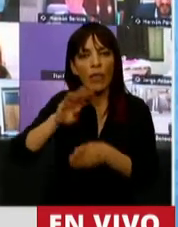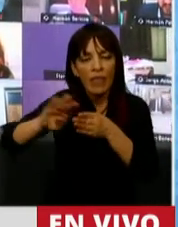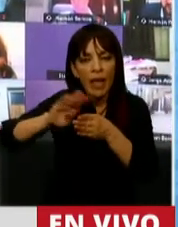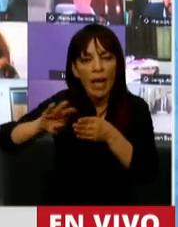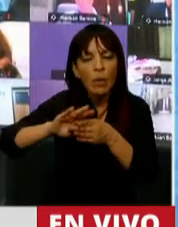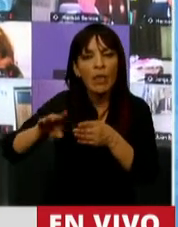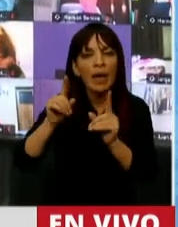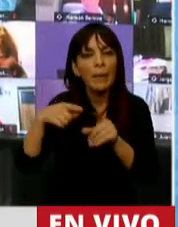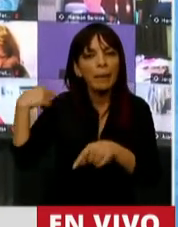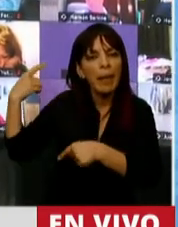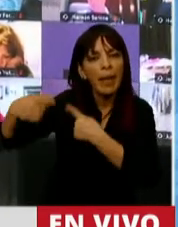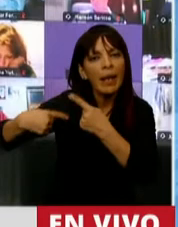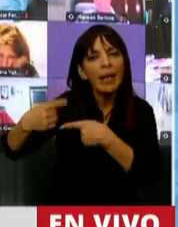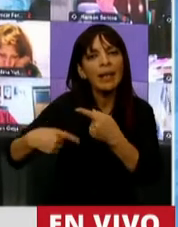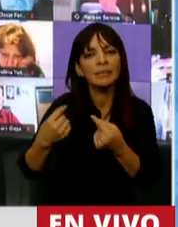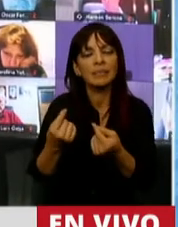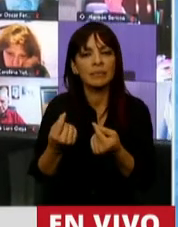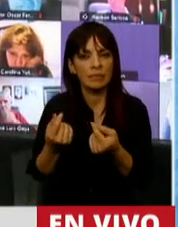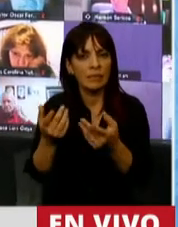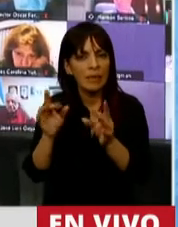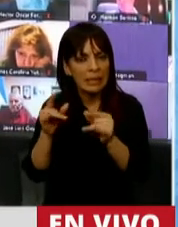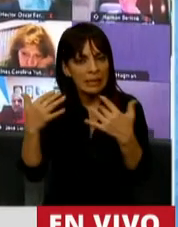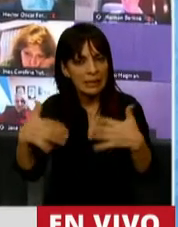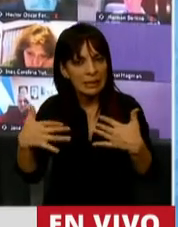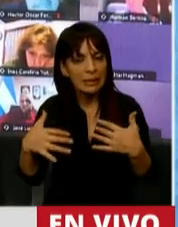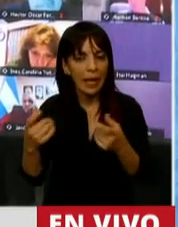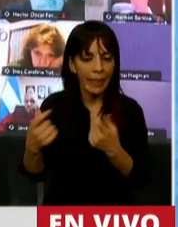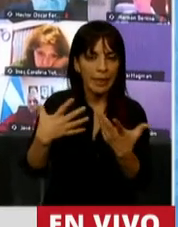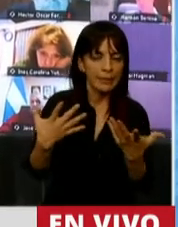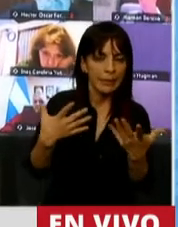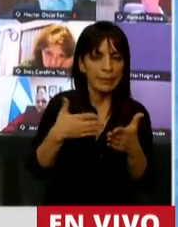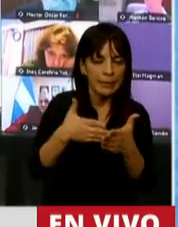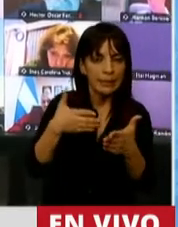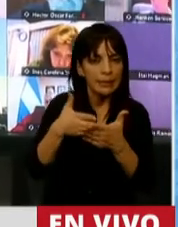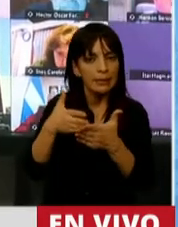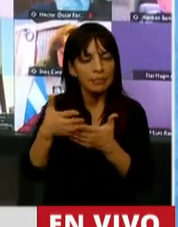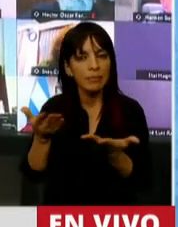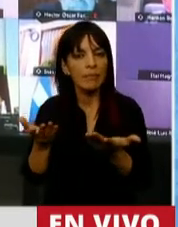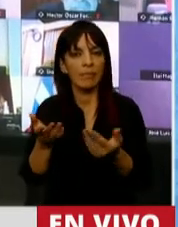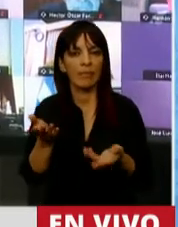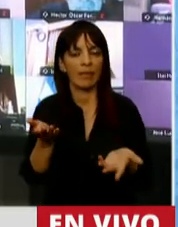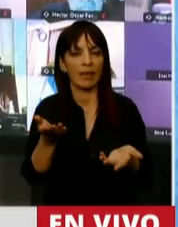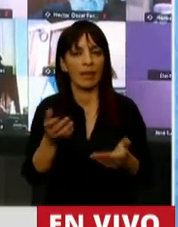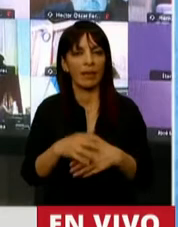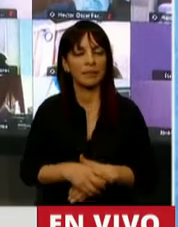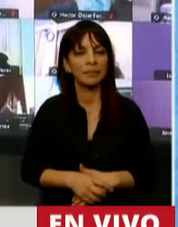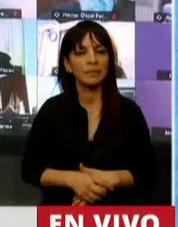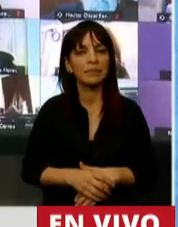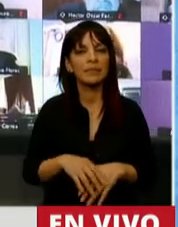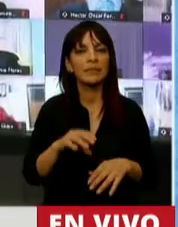que además generaban dificultades en todo lo que es el